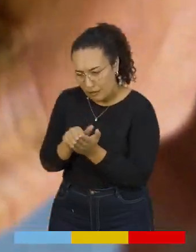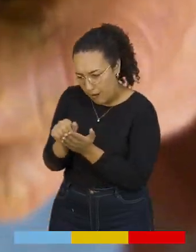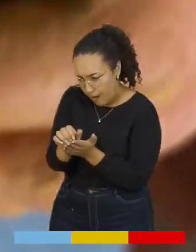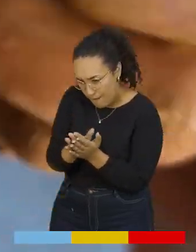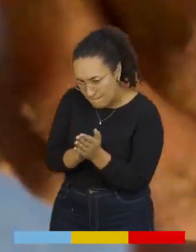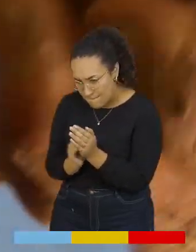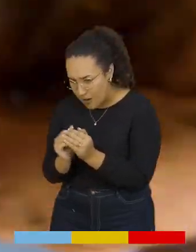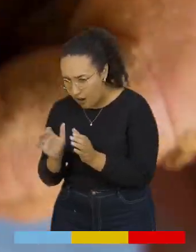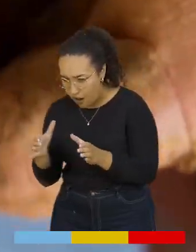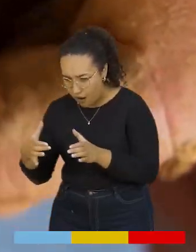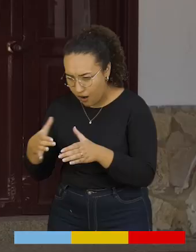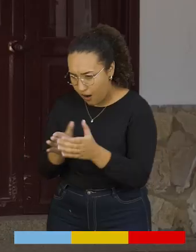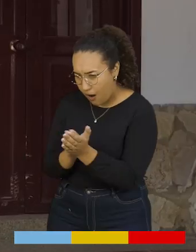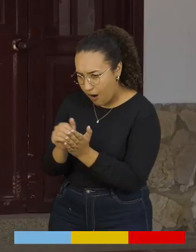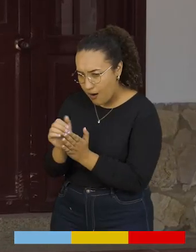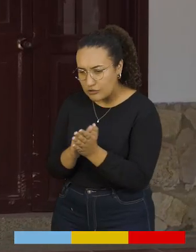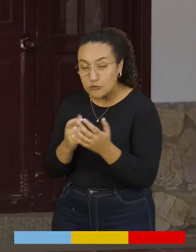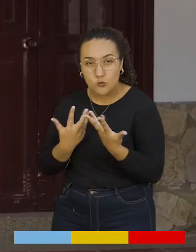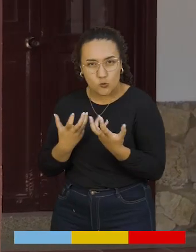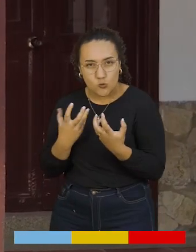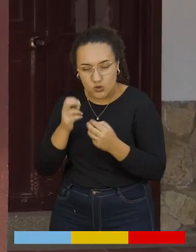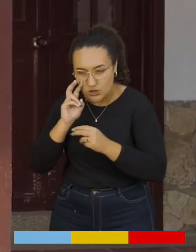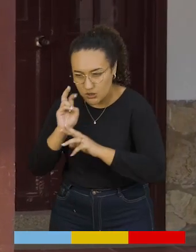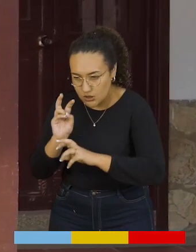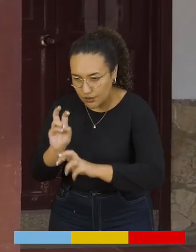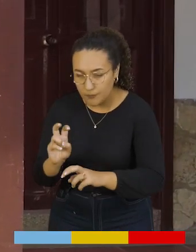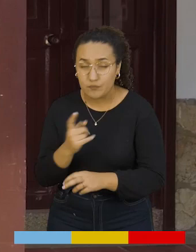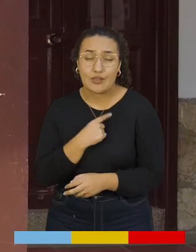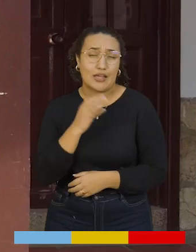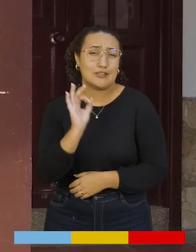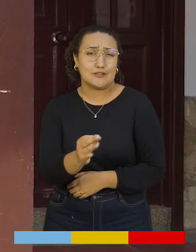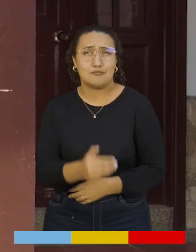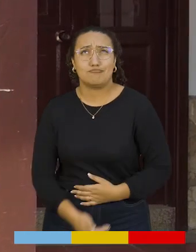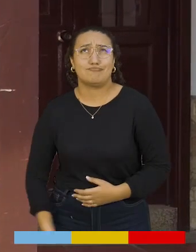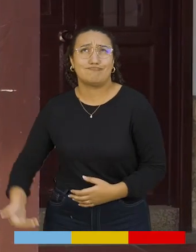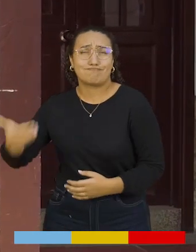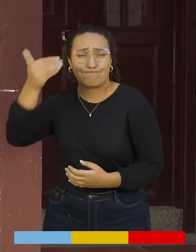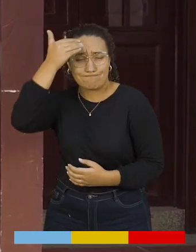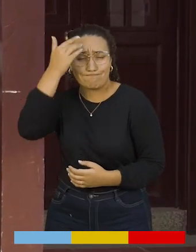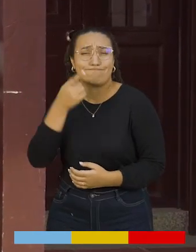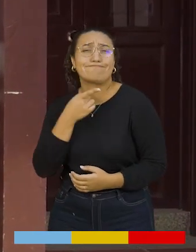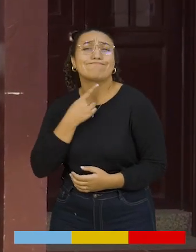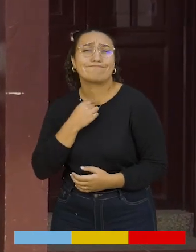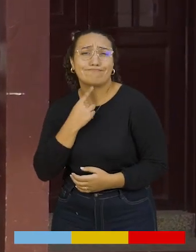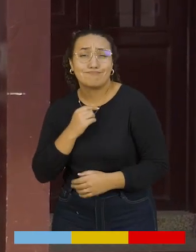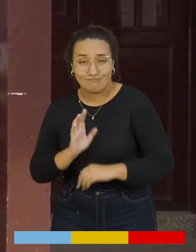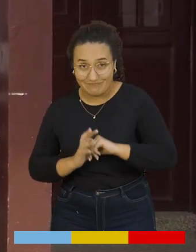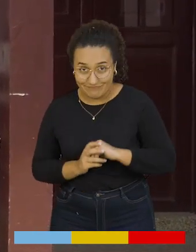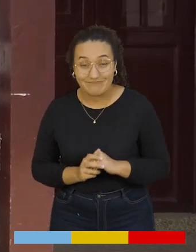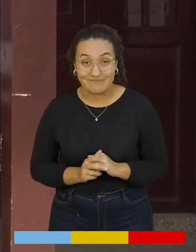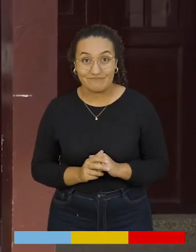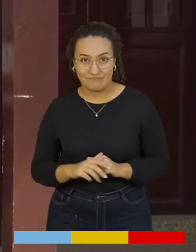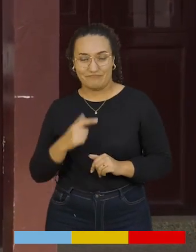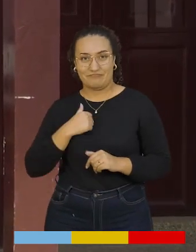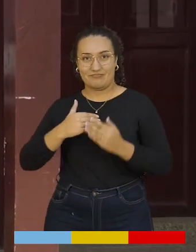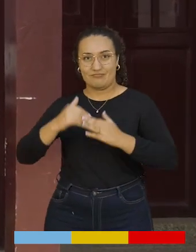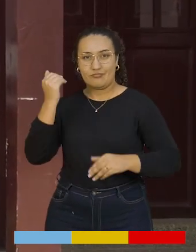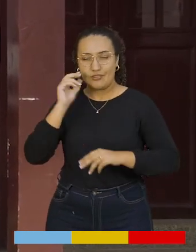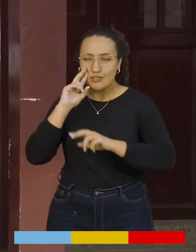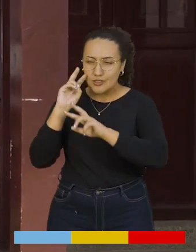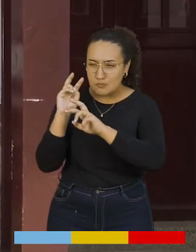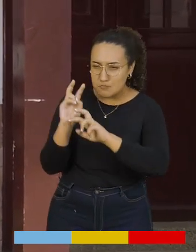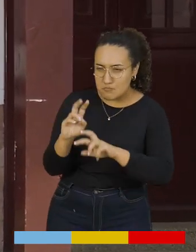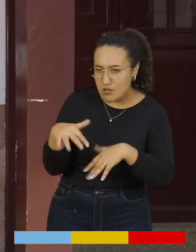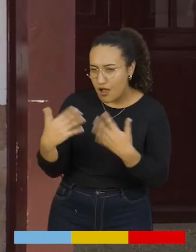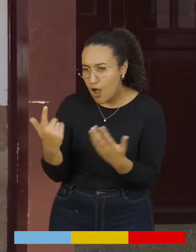comencé a buscar, a investigar. Yo toda la vida me ha gustado. Entonces ya comencé a explorar en la